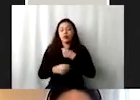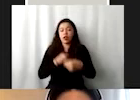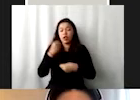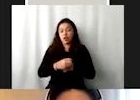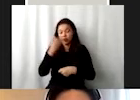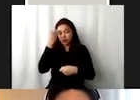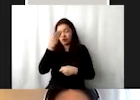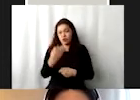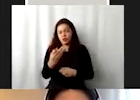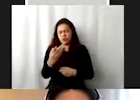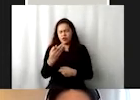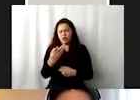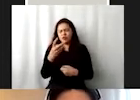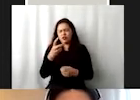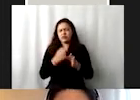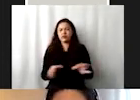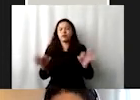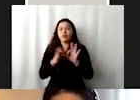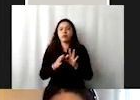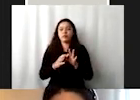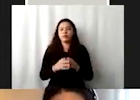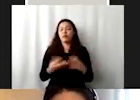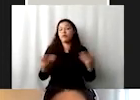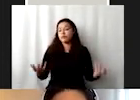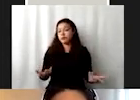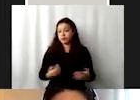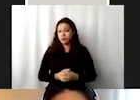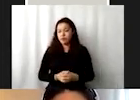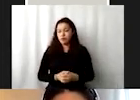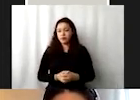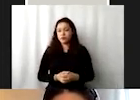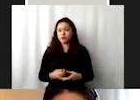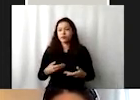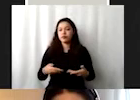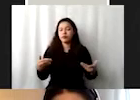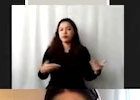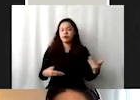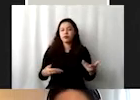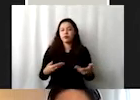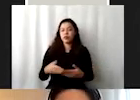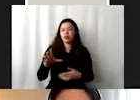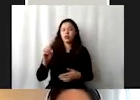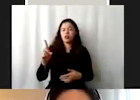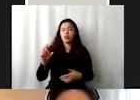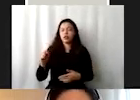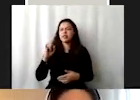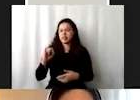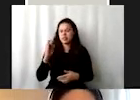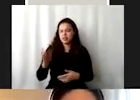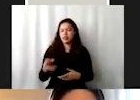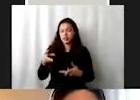cabe decir que, aunque esto se puntualizó dentro de la adopción de los ODS, pues, todavía,